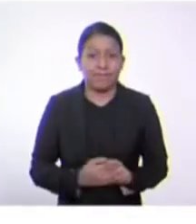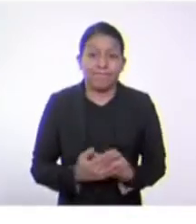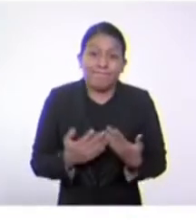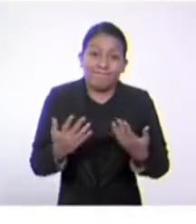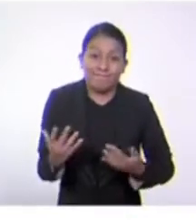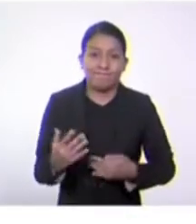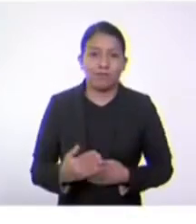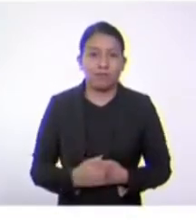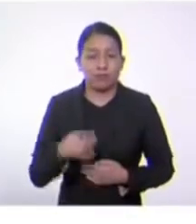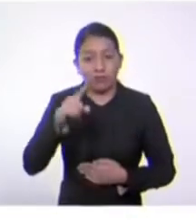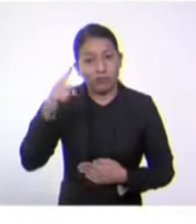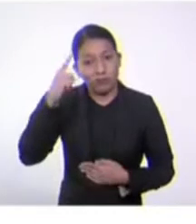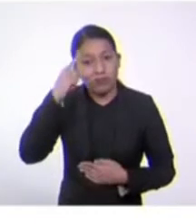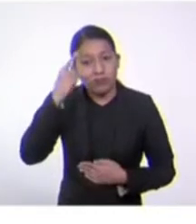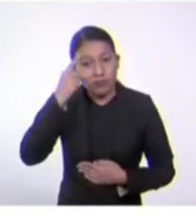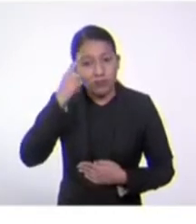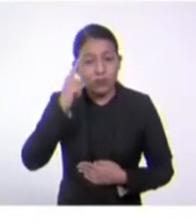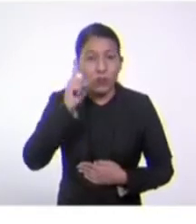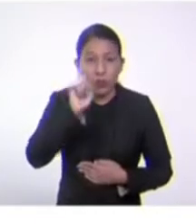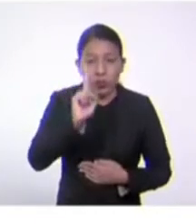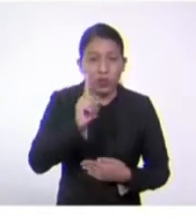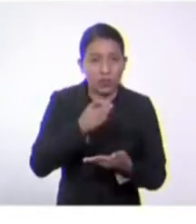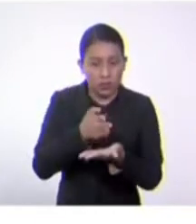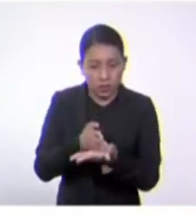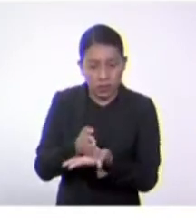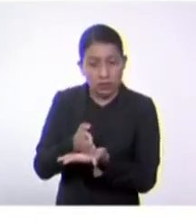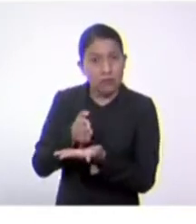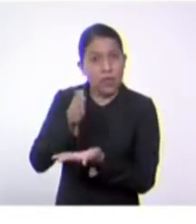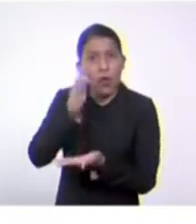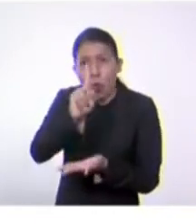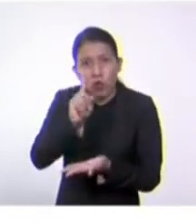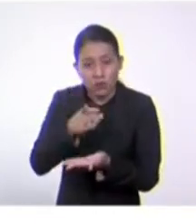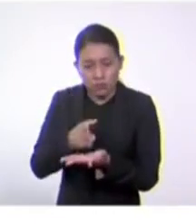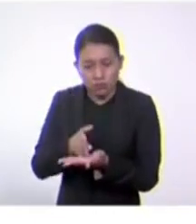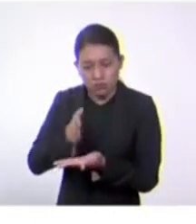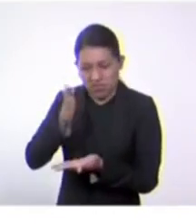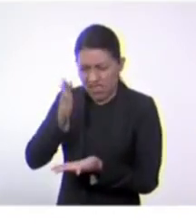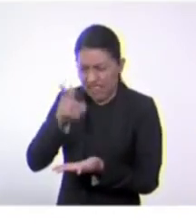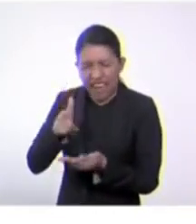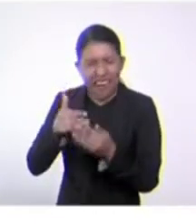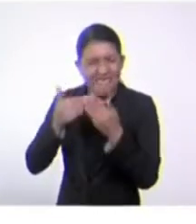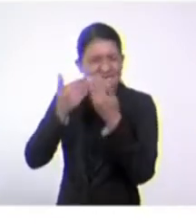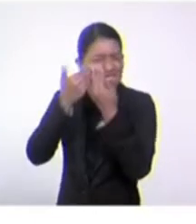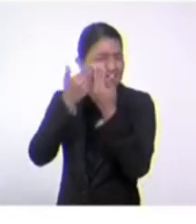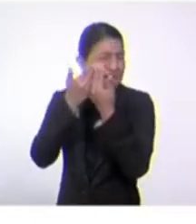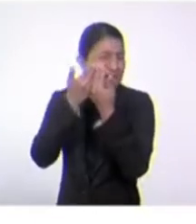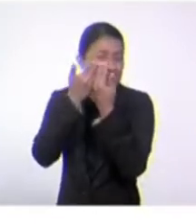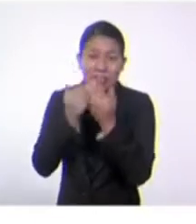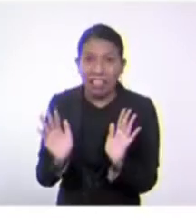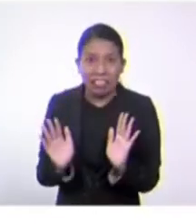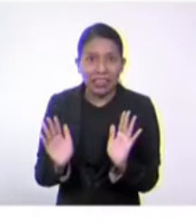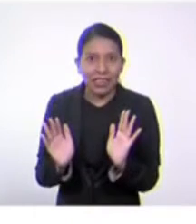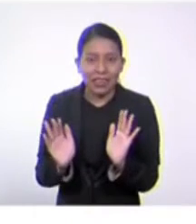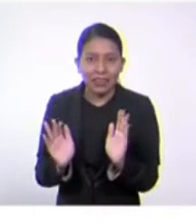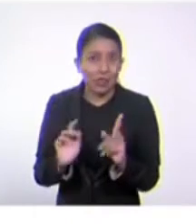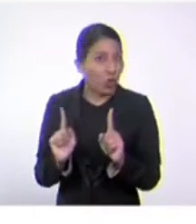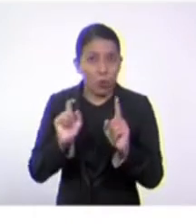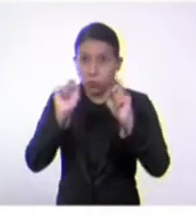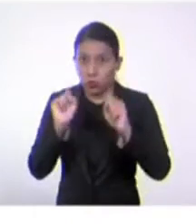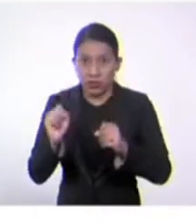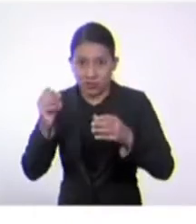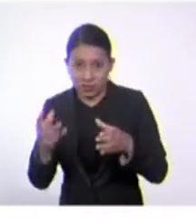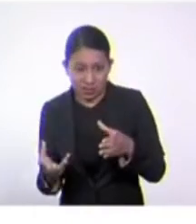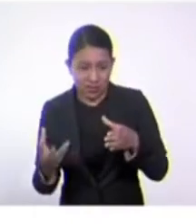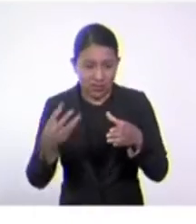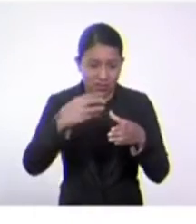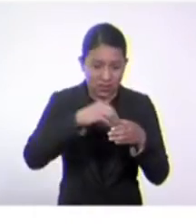si considerando que un animal es lo suficientemente diferente para pertenecer a un reino distinto